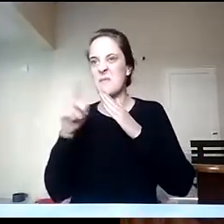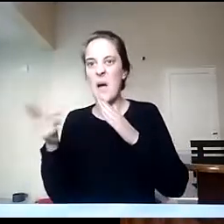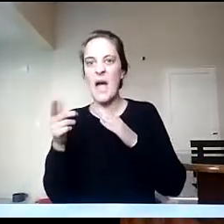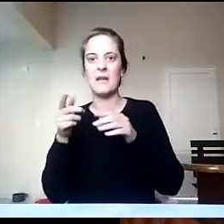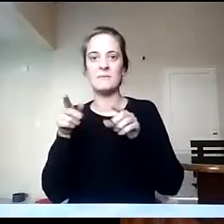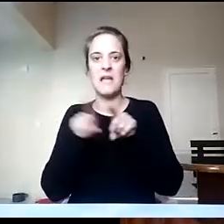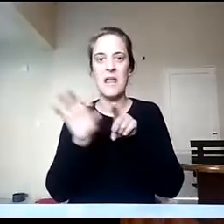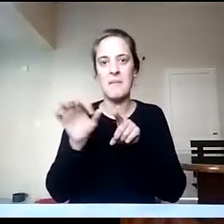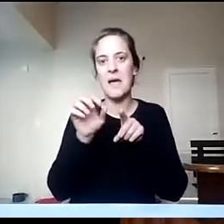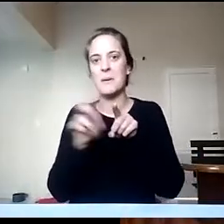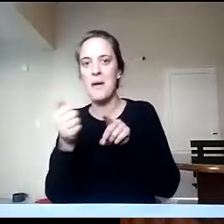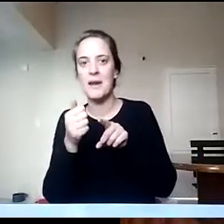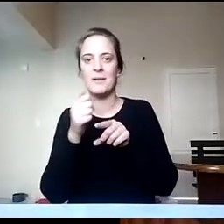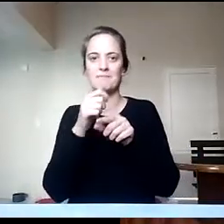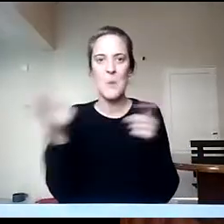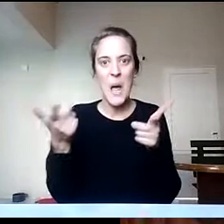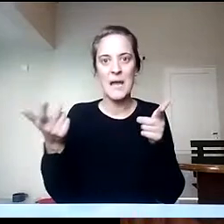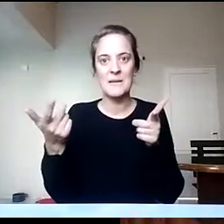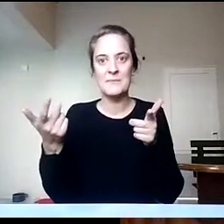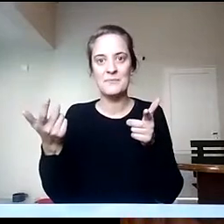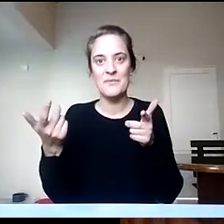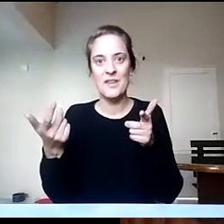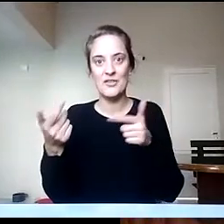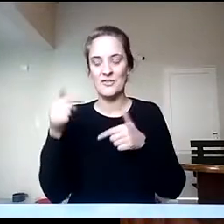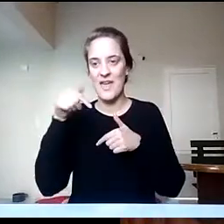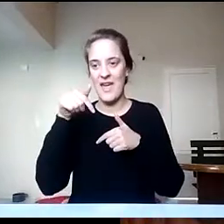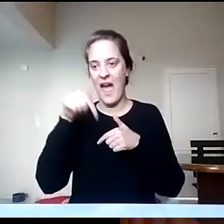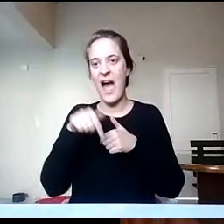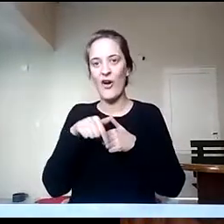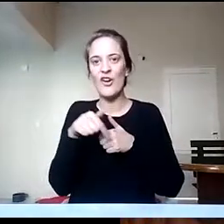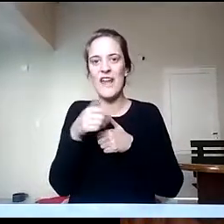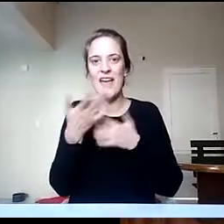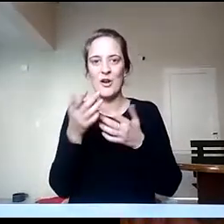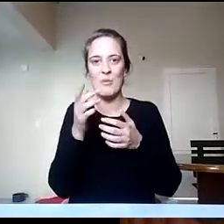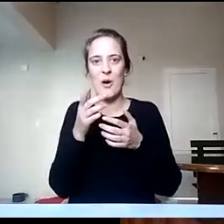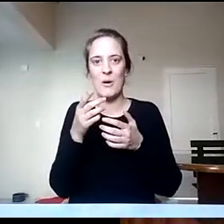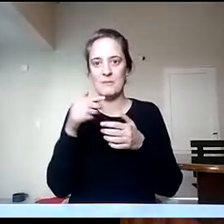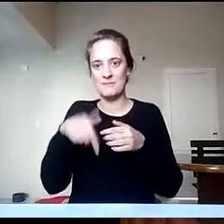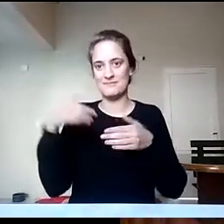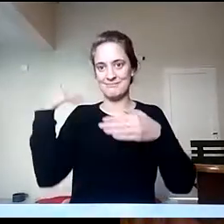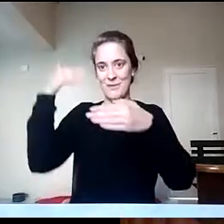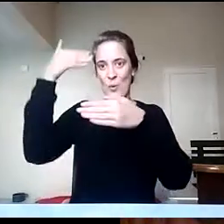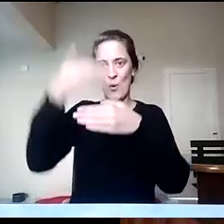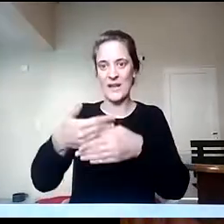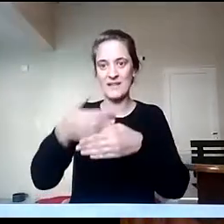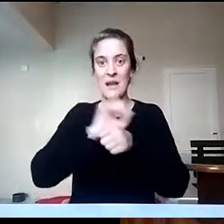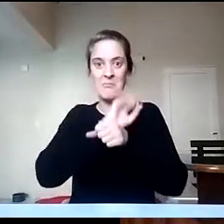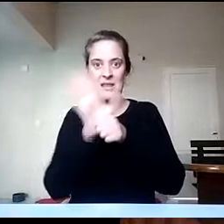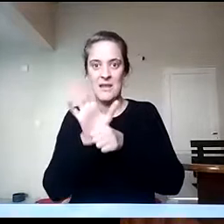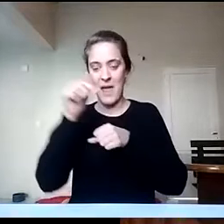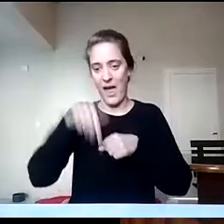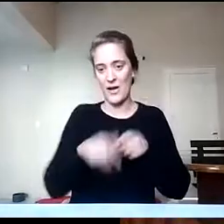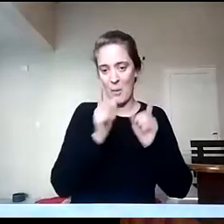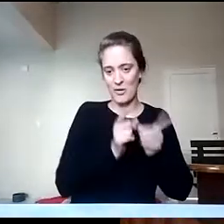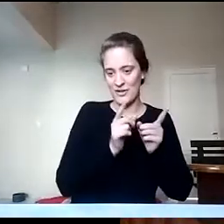de las actividades que hemos ofrecido hemos sido compañía de muchos adolescentes en este periodo de pandemia. Pensar también que